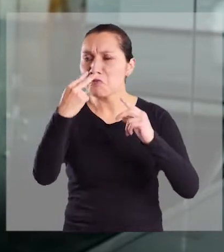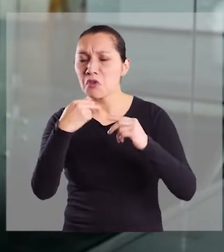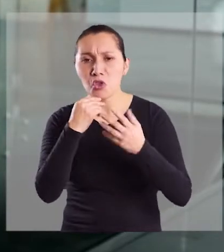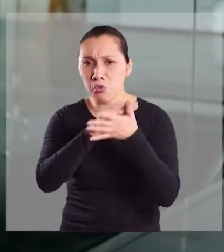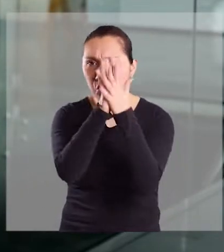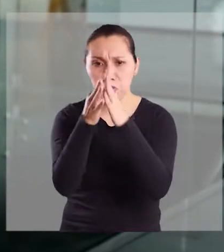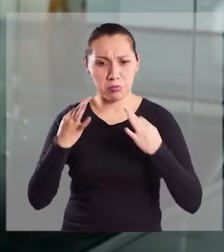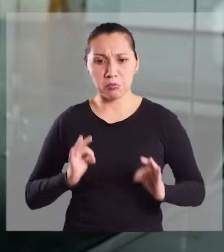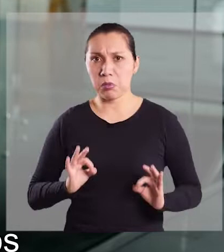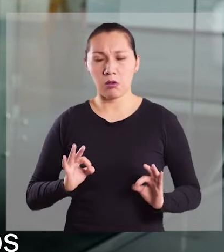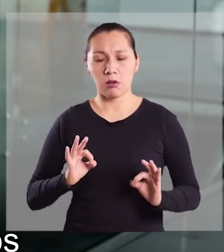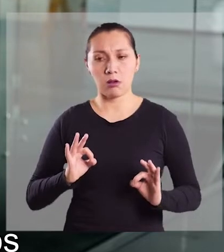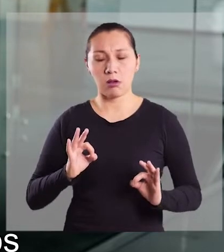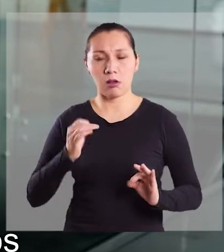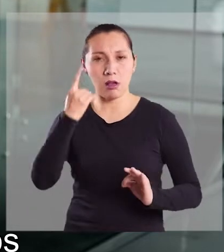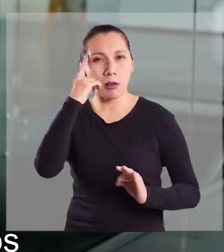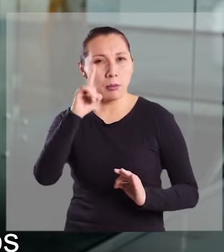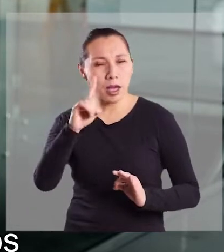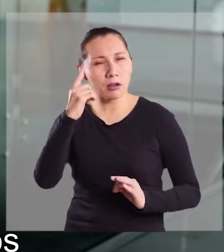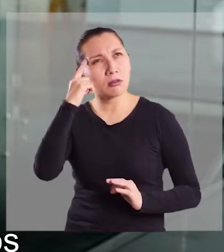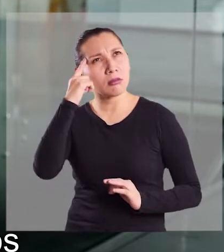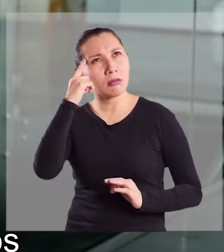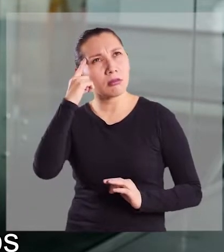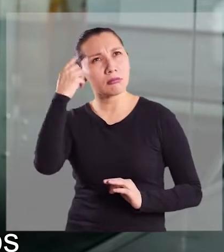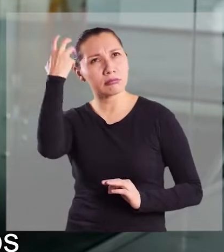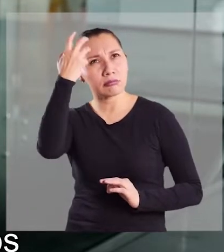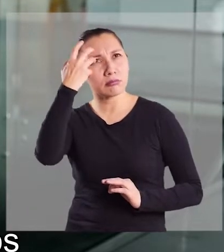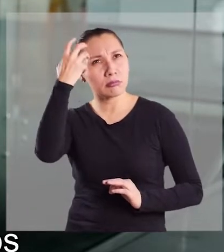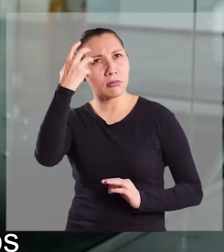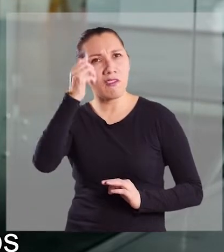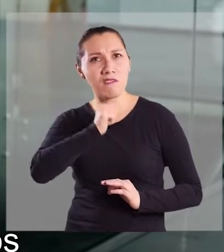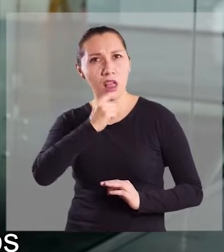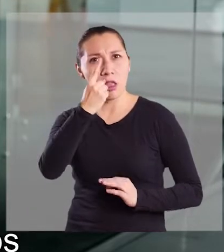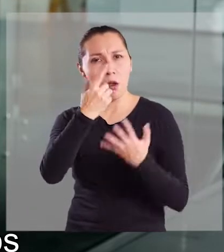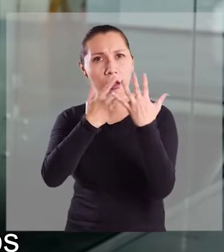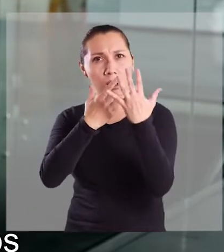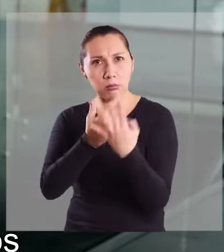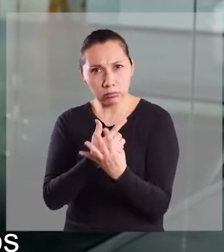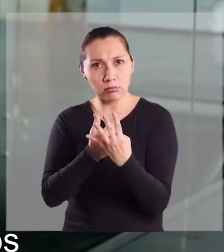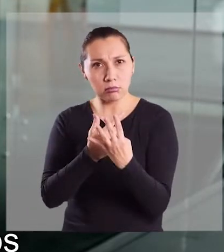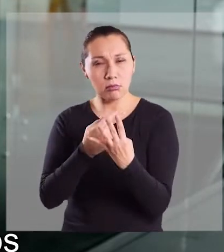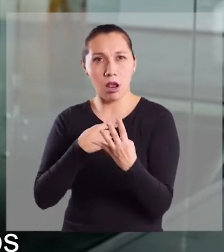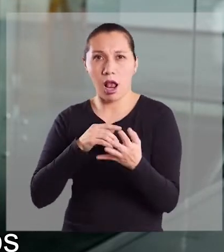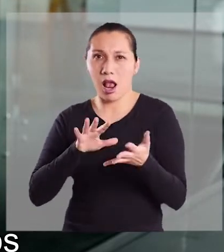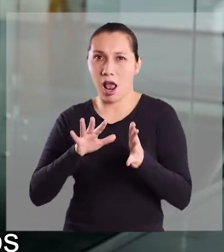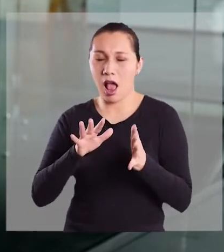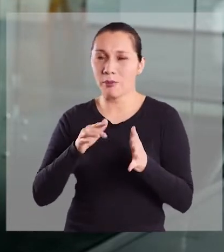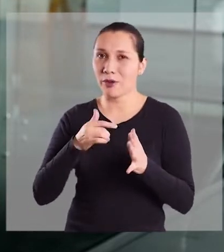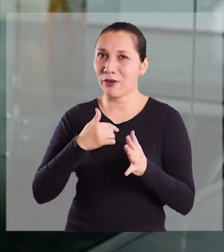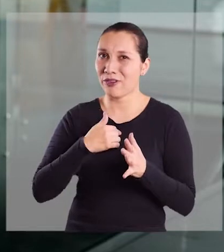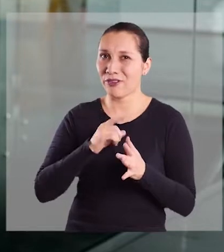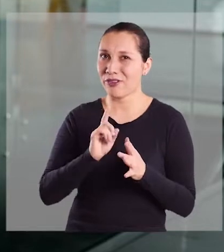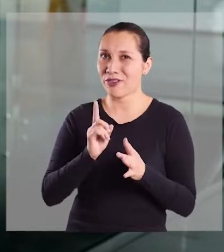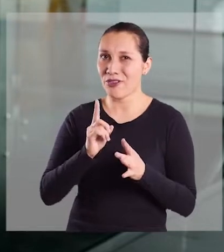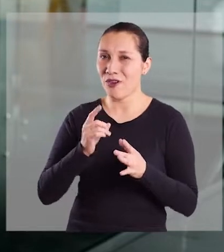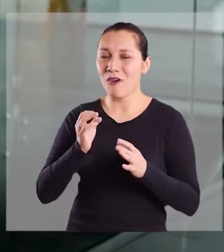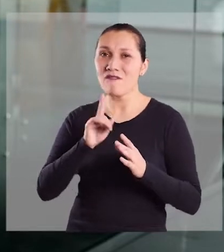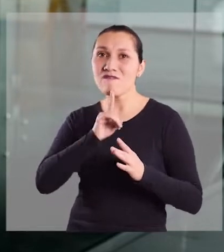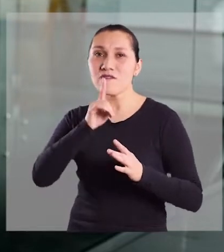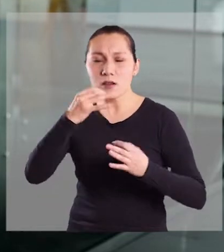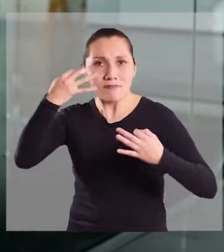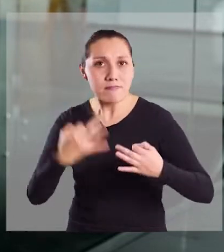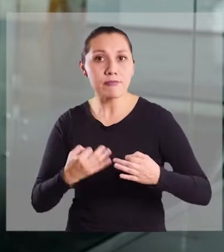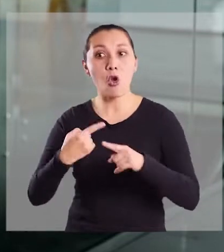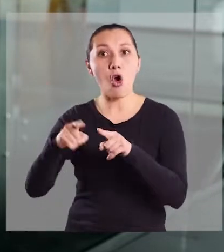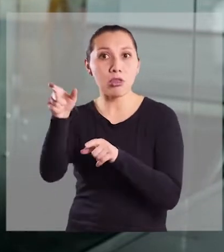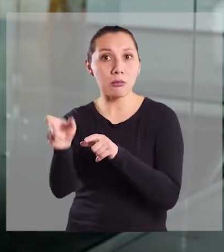que basta con que se tape alguno de ellos para darme cuenta que en realidad quizás no están